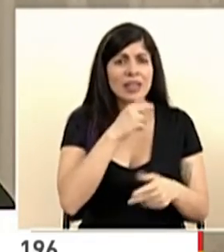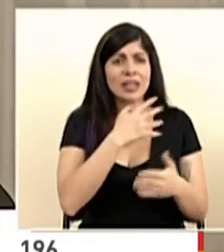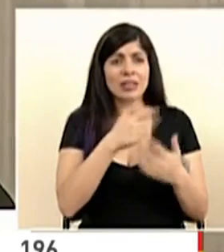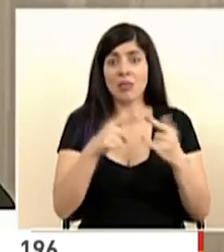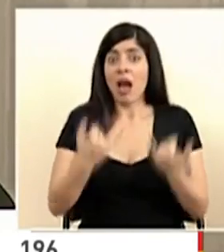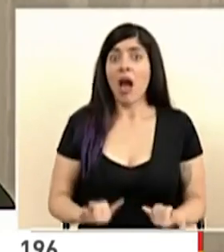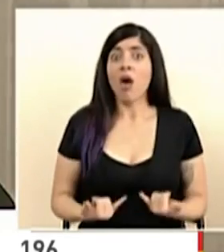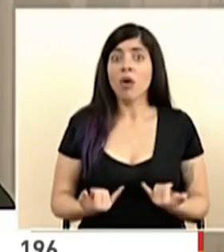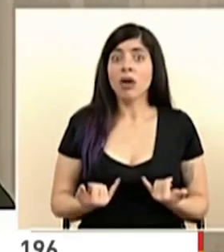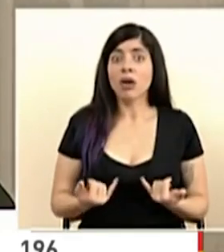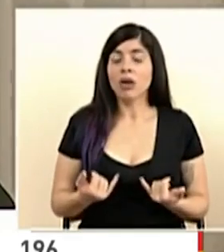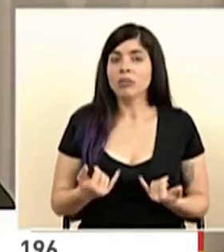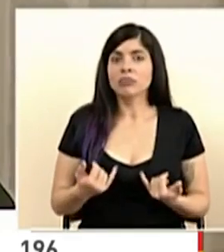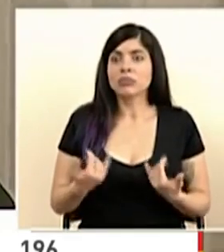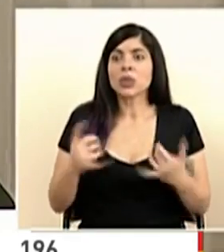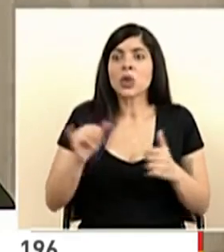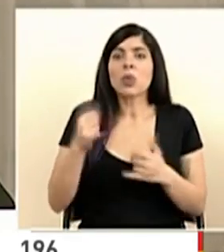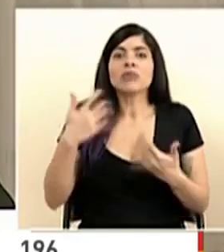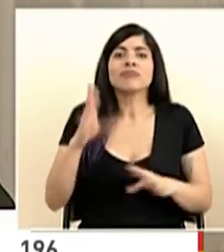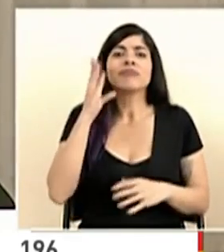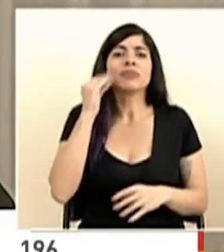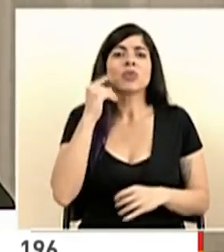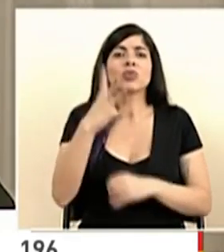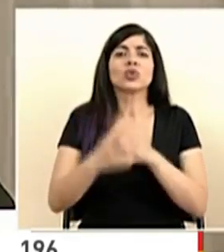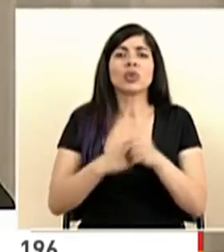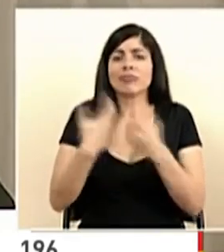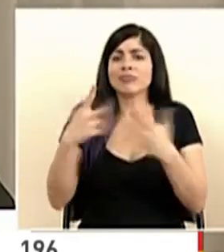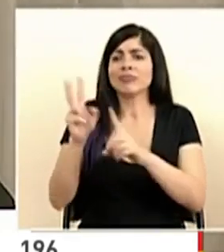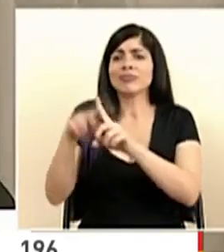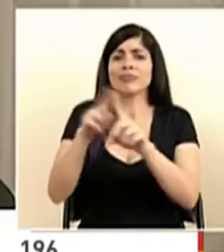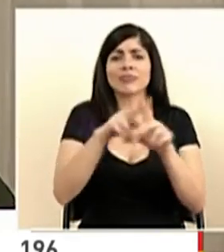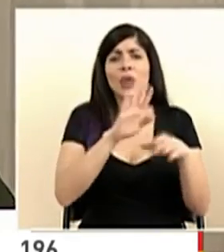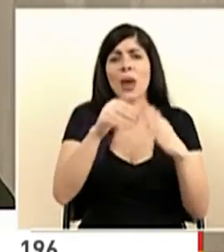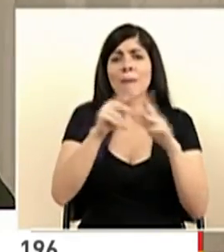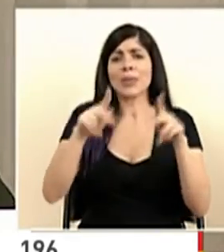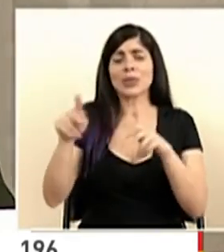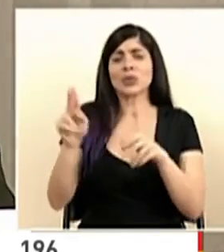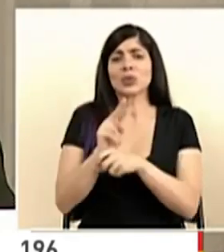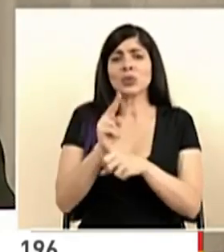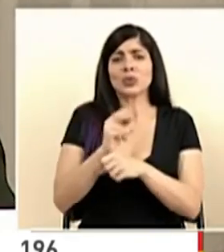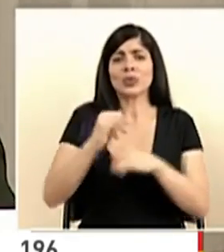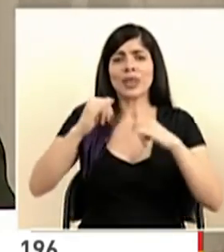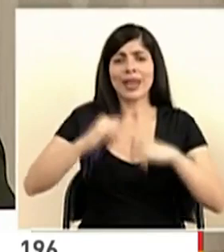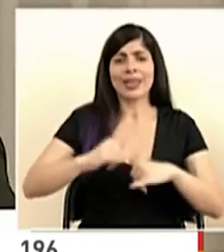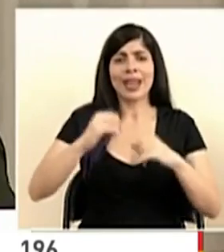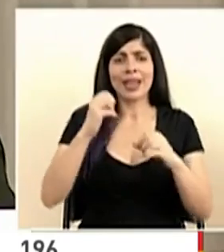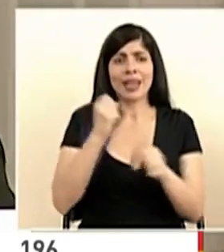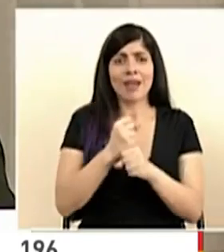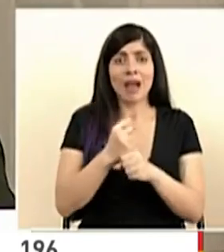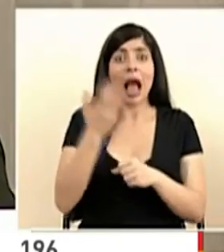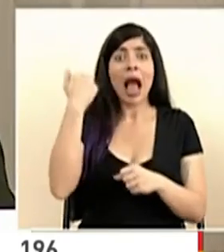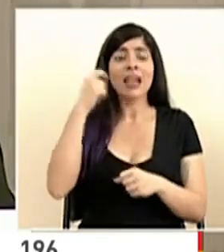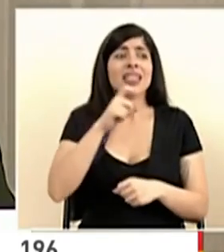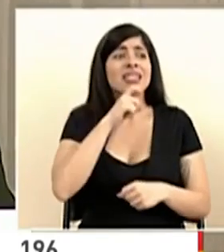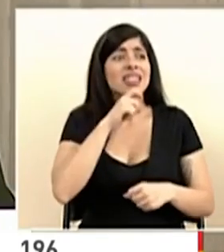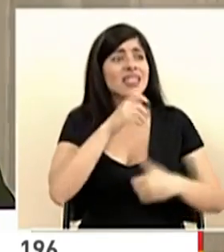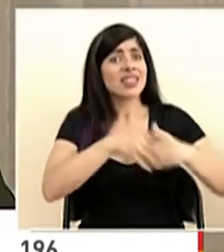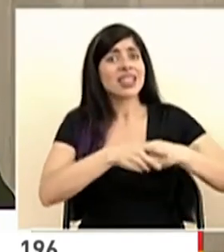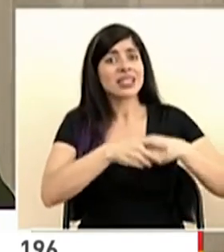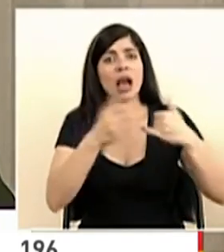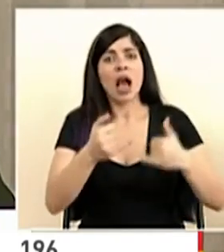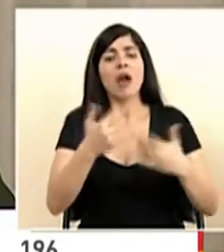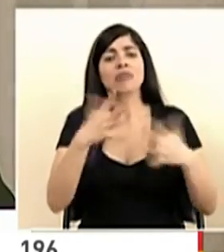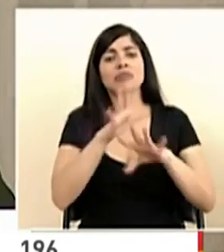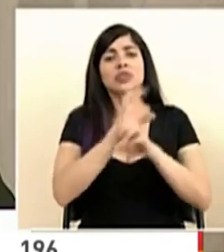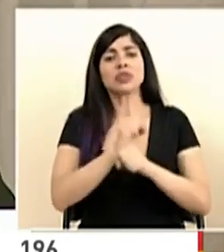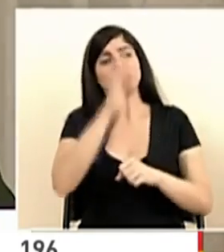ya es como si lo hubiéramos hecho de años. Ya las hemos adoptado. Al principio nos costaba mucho no dar la mano. Hoy todos sabemos y nos saludamos